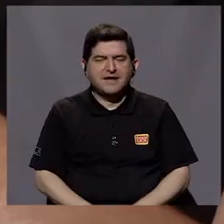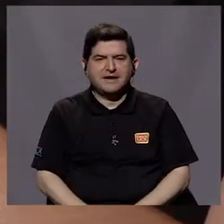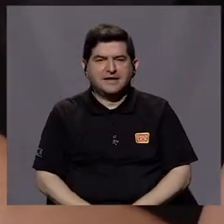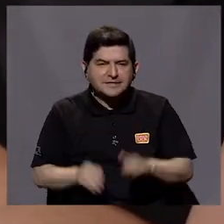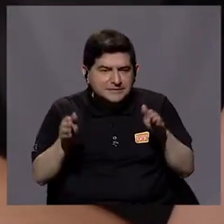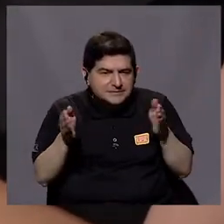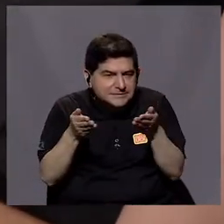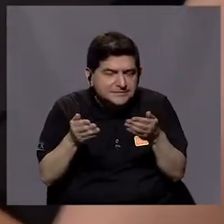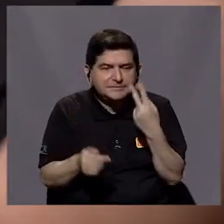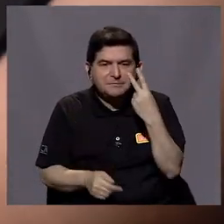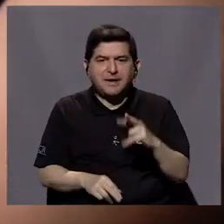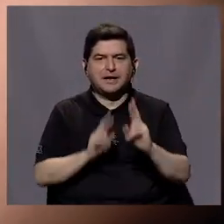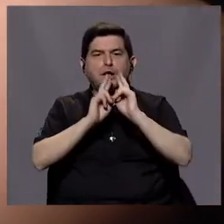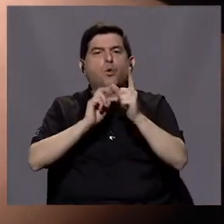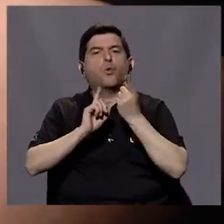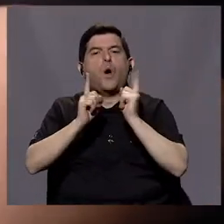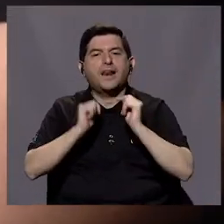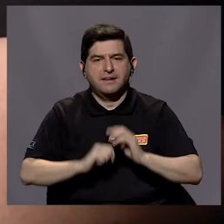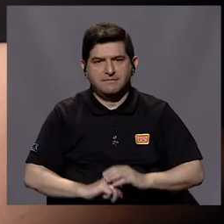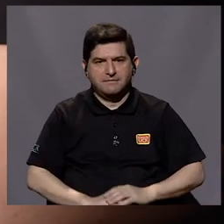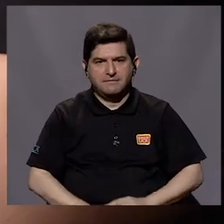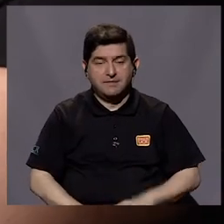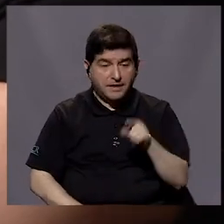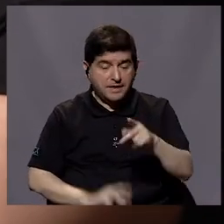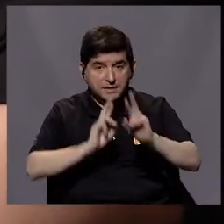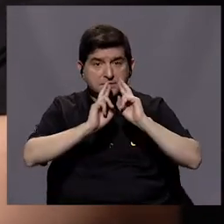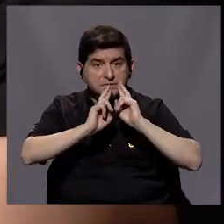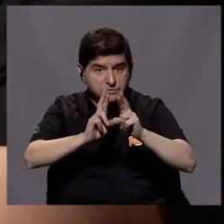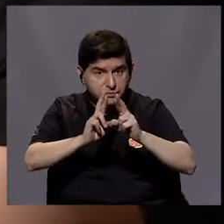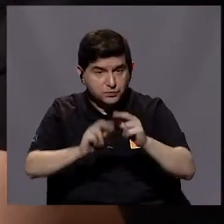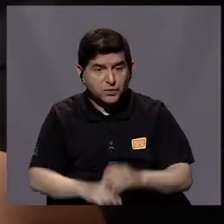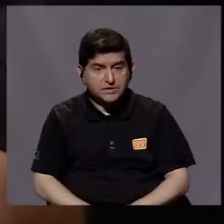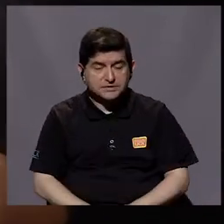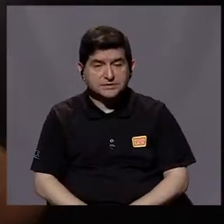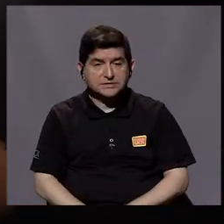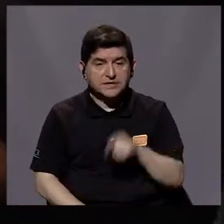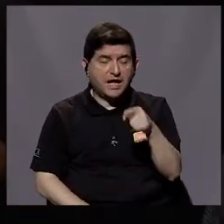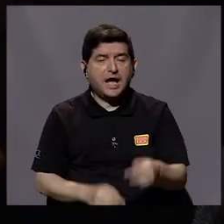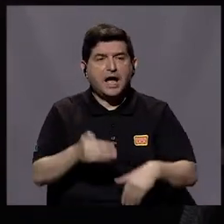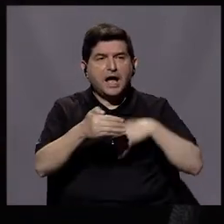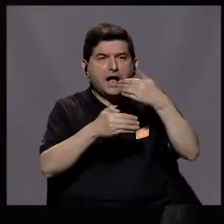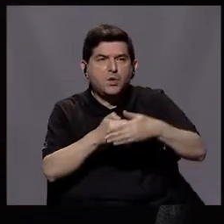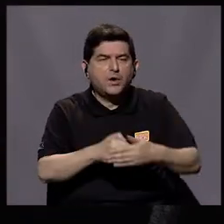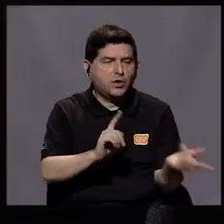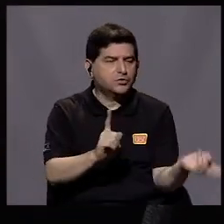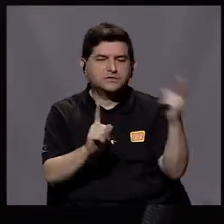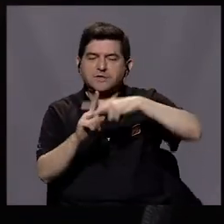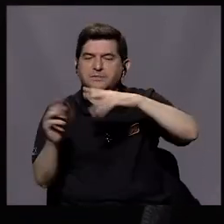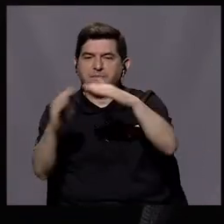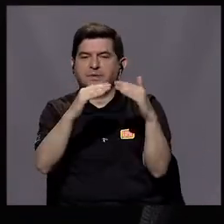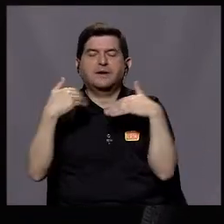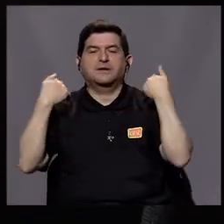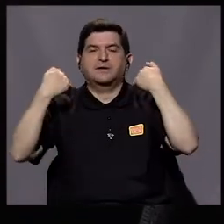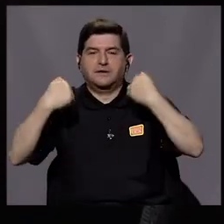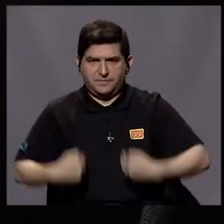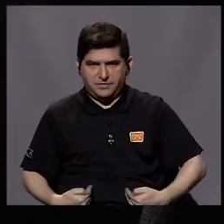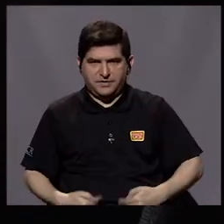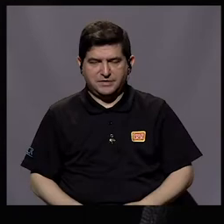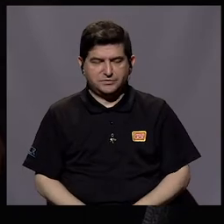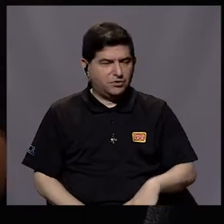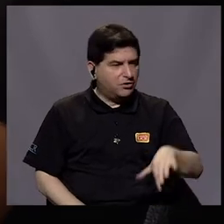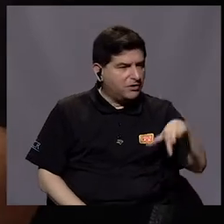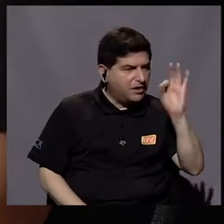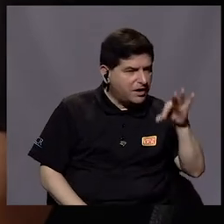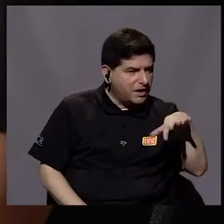estímulos para ver cuál es el resultado. Y ese resultado se extrapola a la población humana